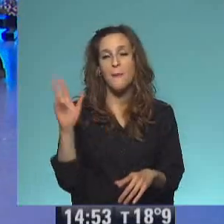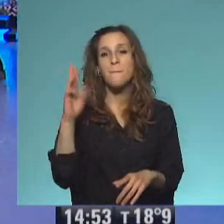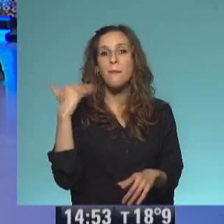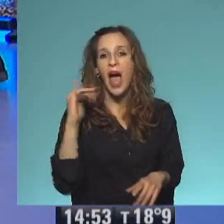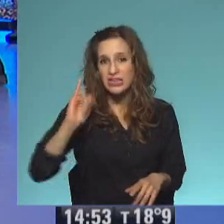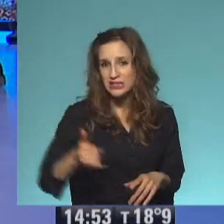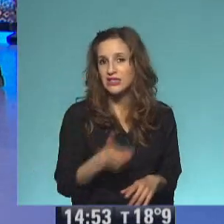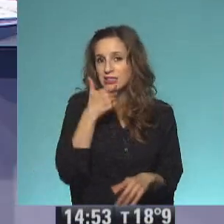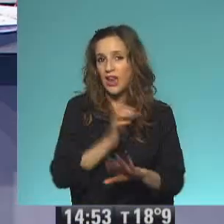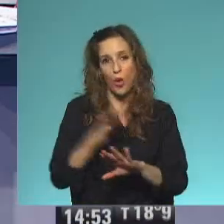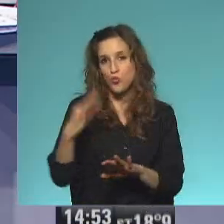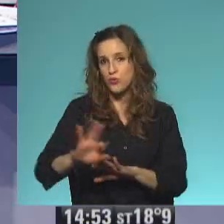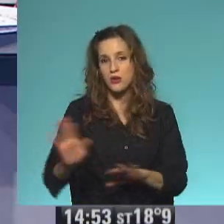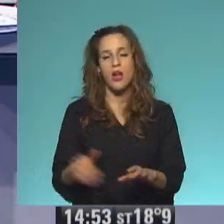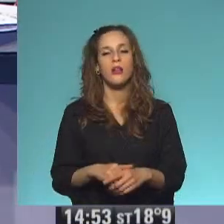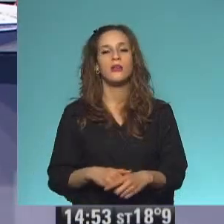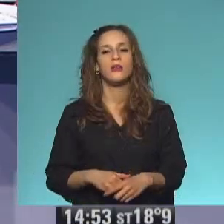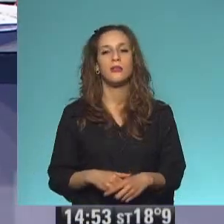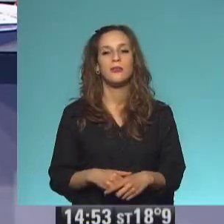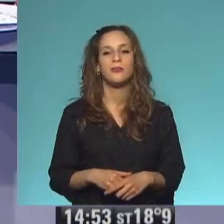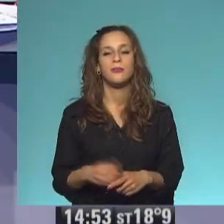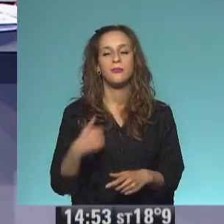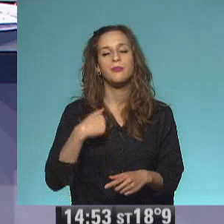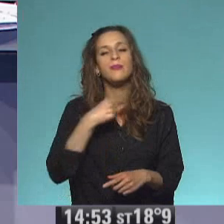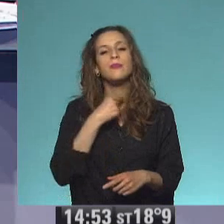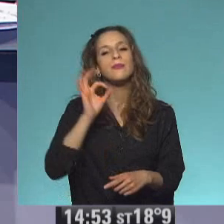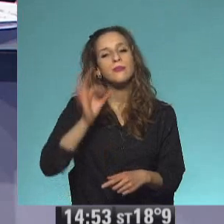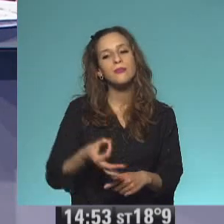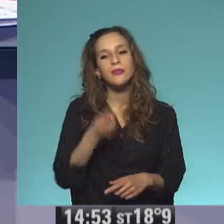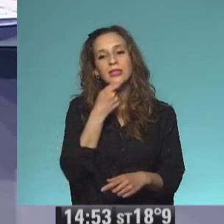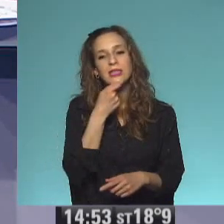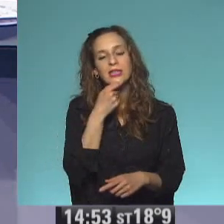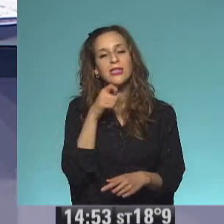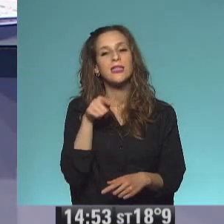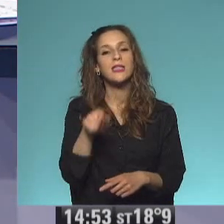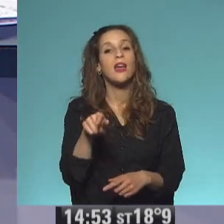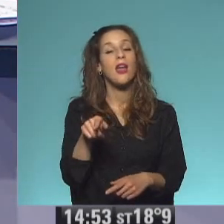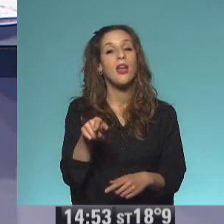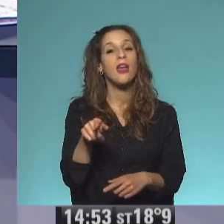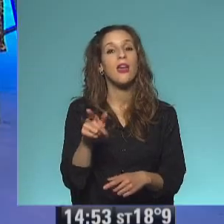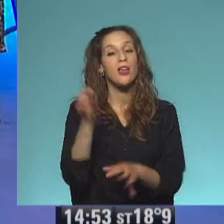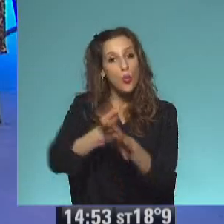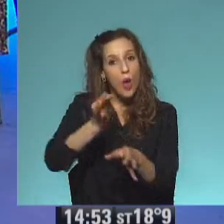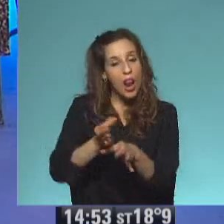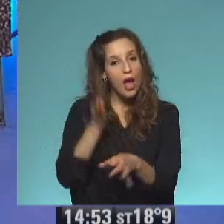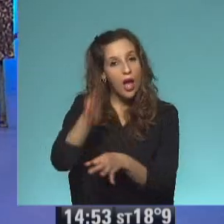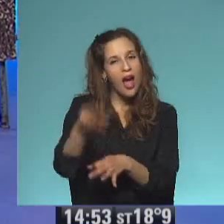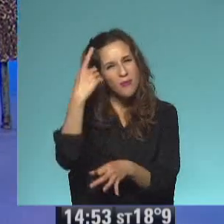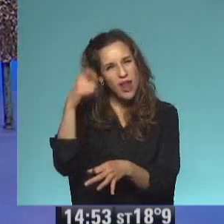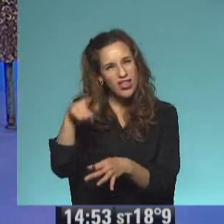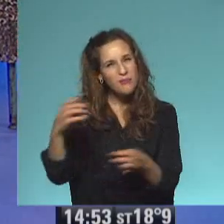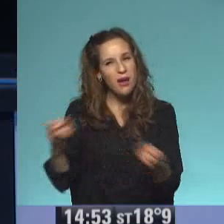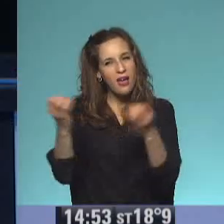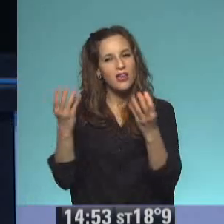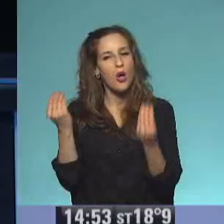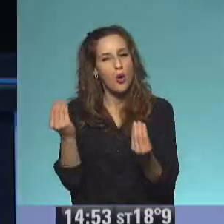si se va a una escuela de magos para aprender a hacer magia. Ah, habíamos hablado. Me gustaría saber eso. ¿En qué